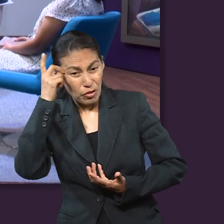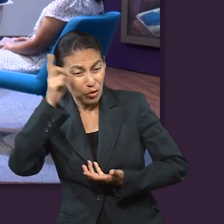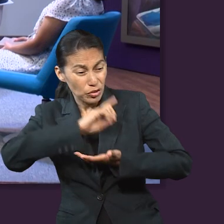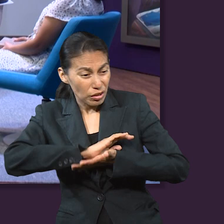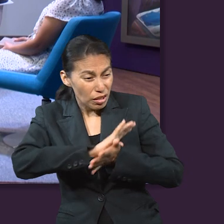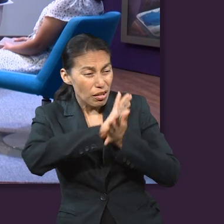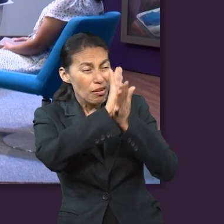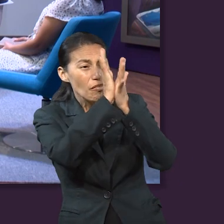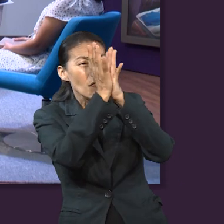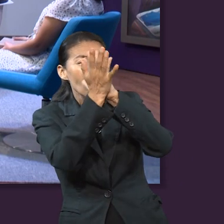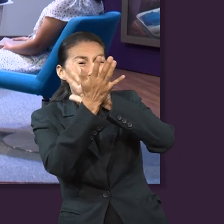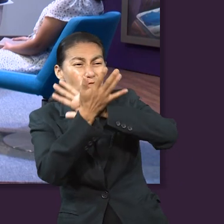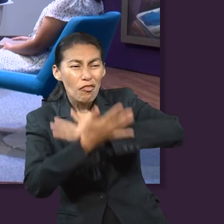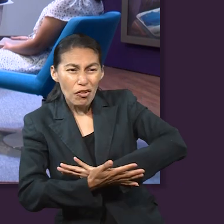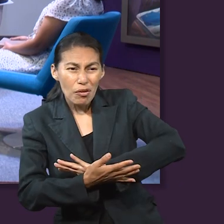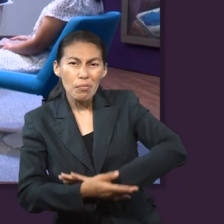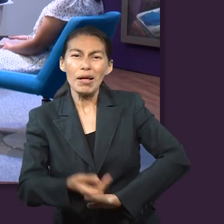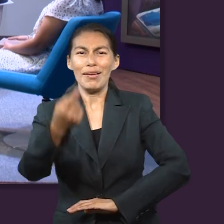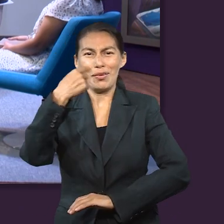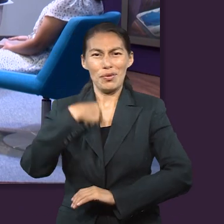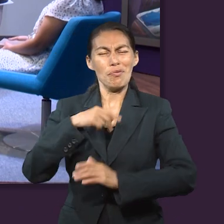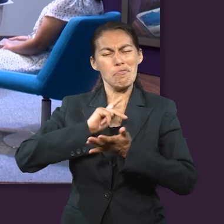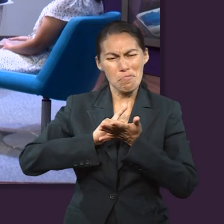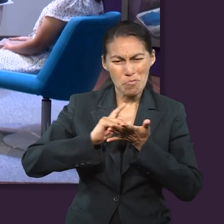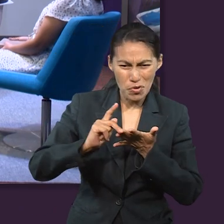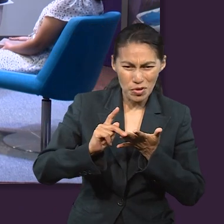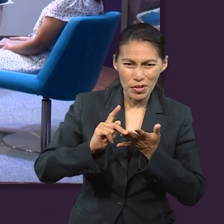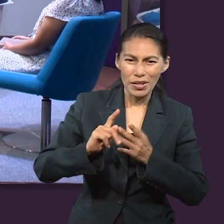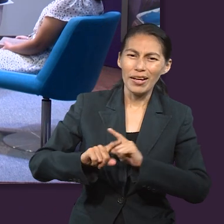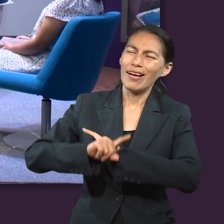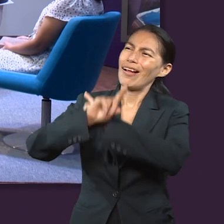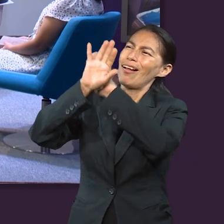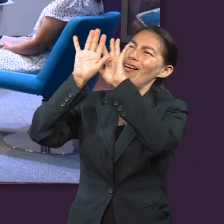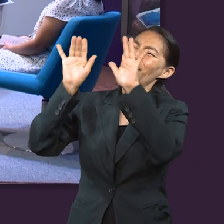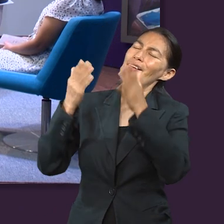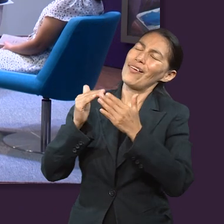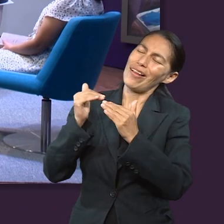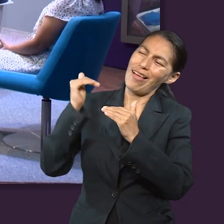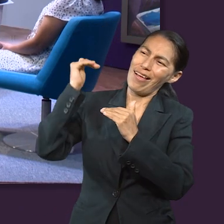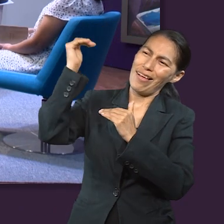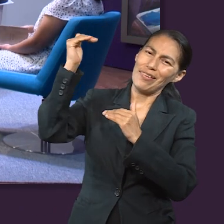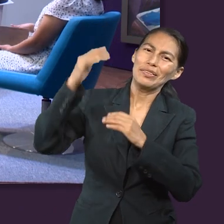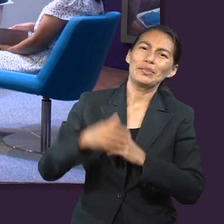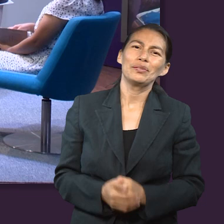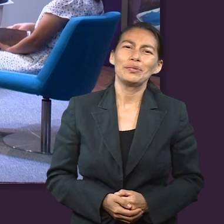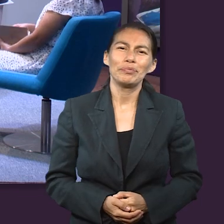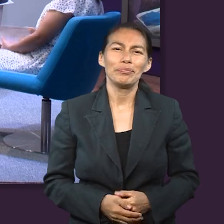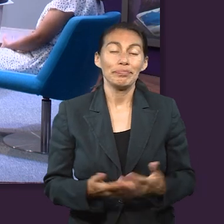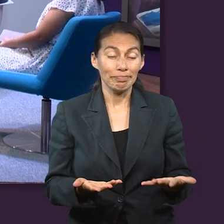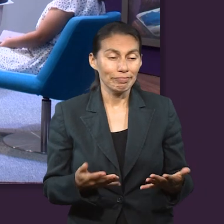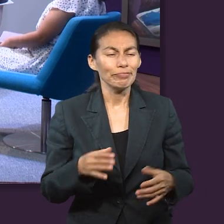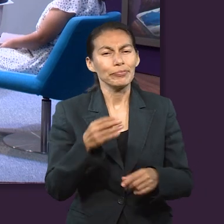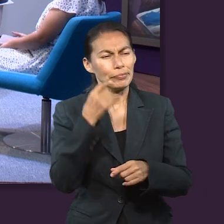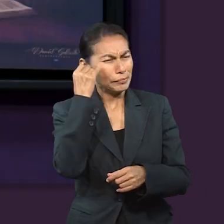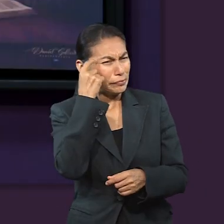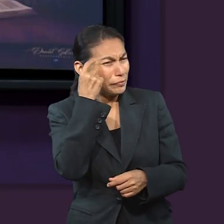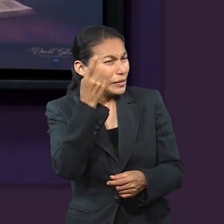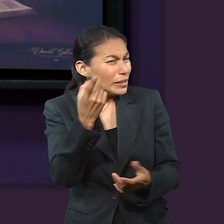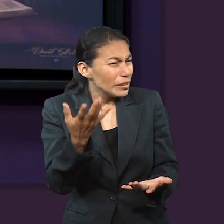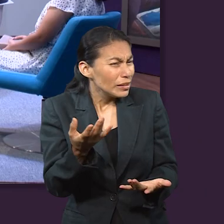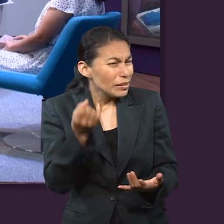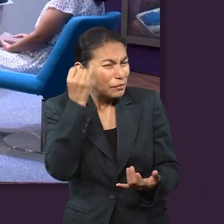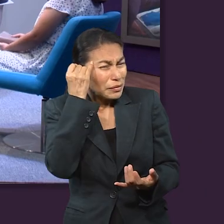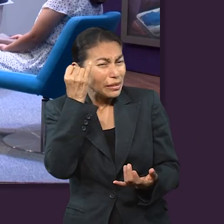para purificarme y en ese sentido resaltar ahora sí la gloria de Dios.